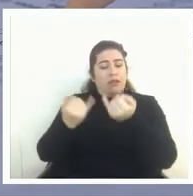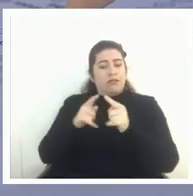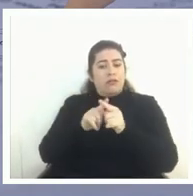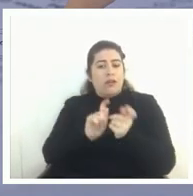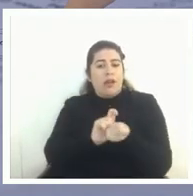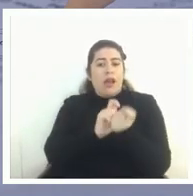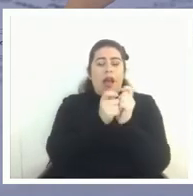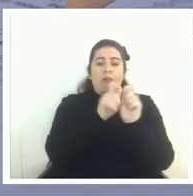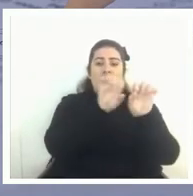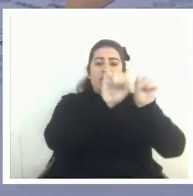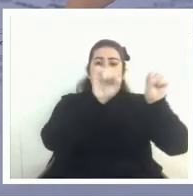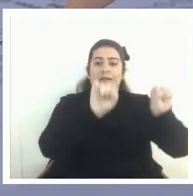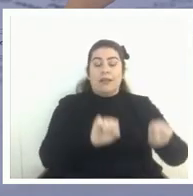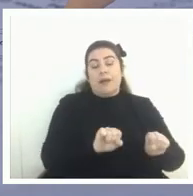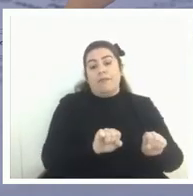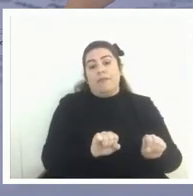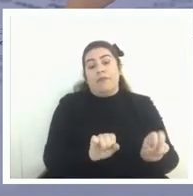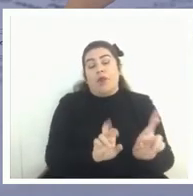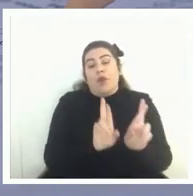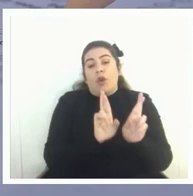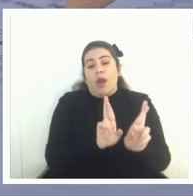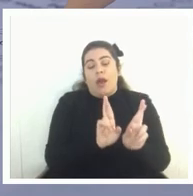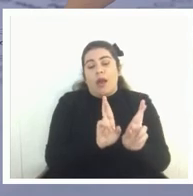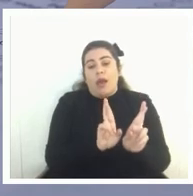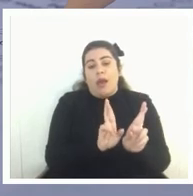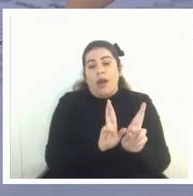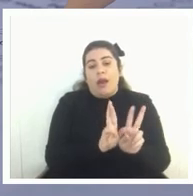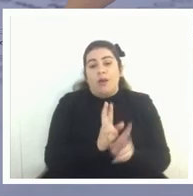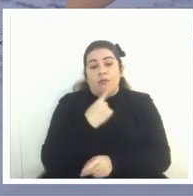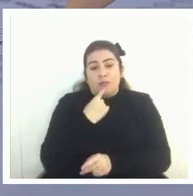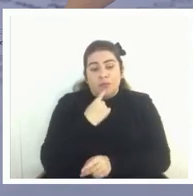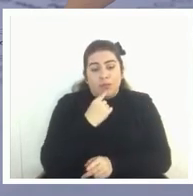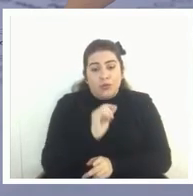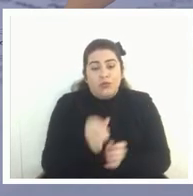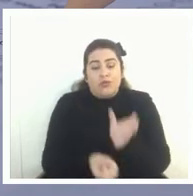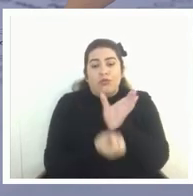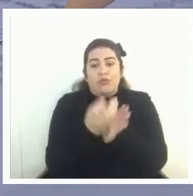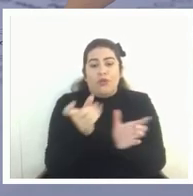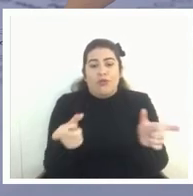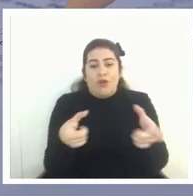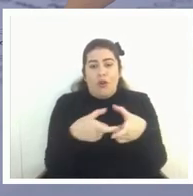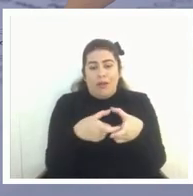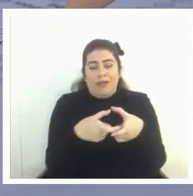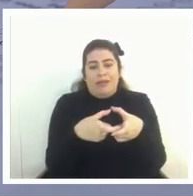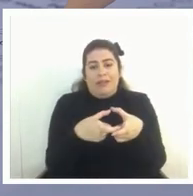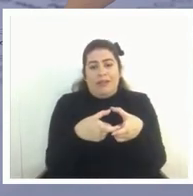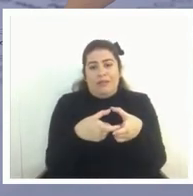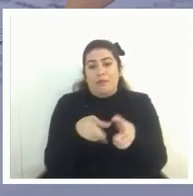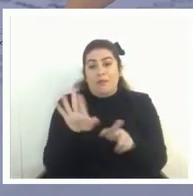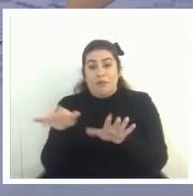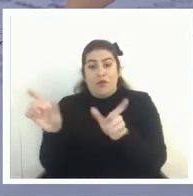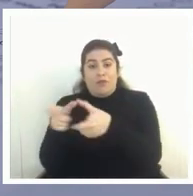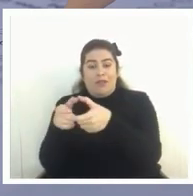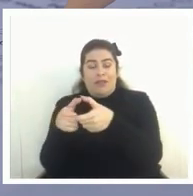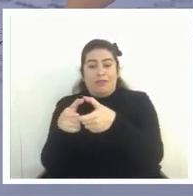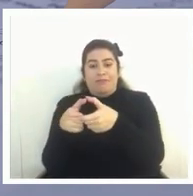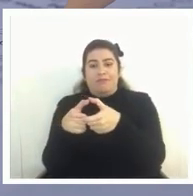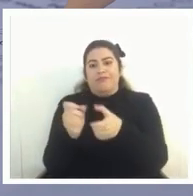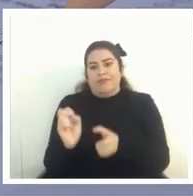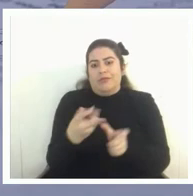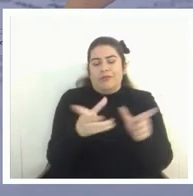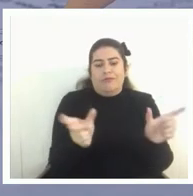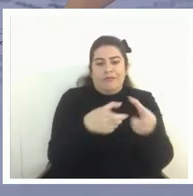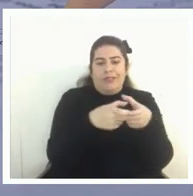ha habido esperamos que pronto haya otro comité una segunda versión de este comité de expertas porque tenemos temas muy